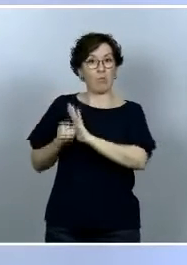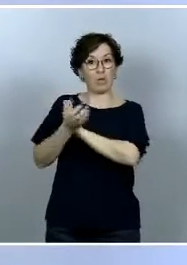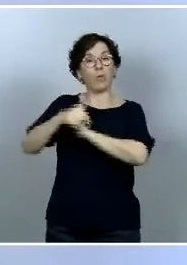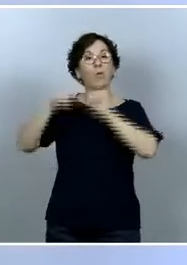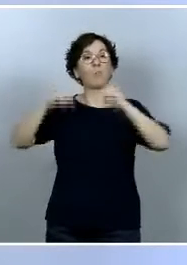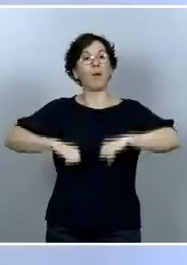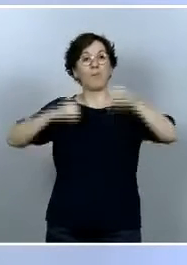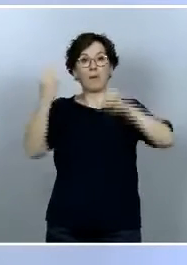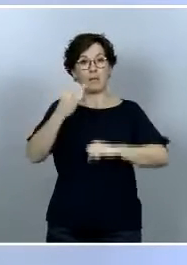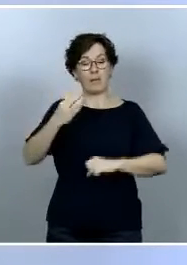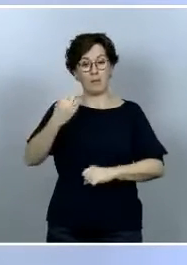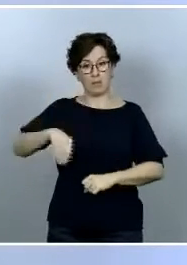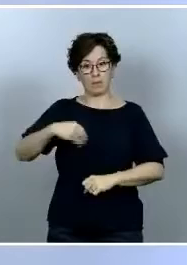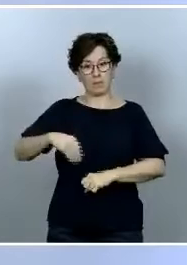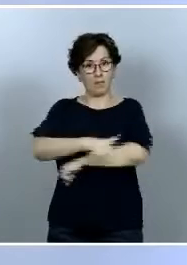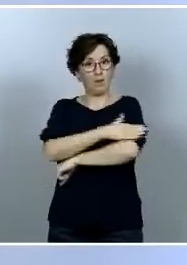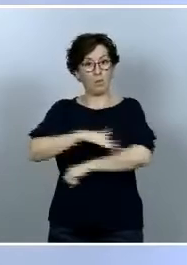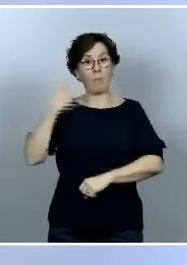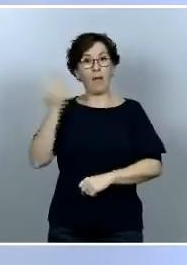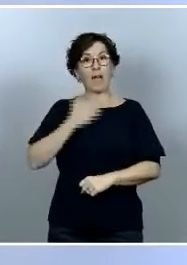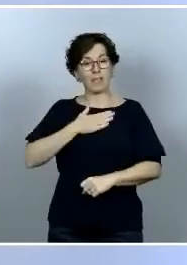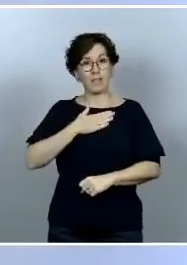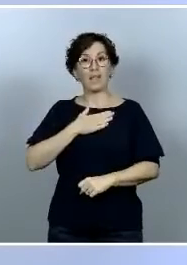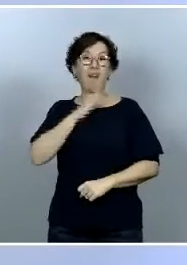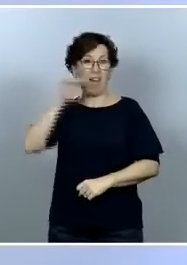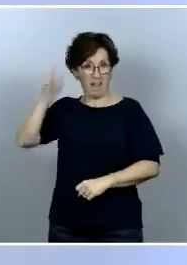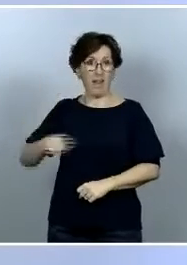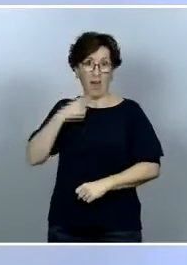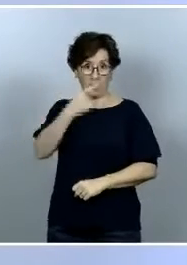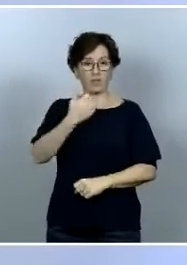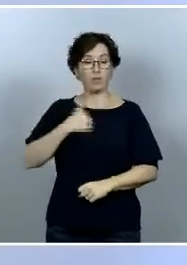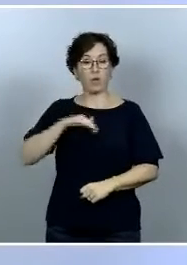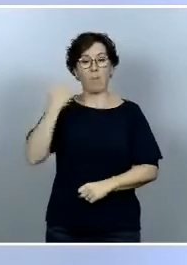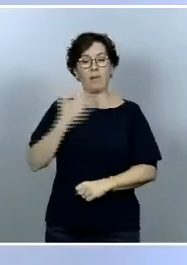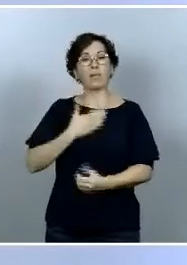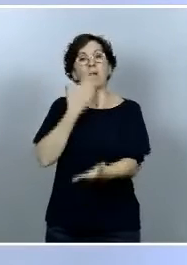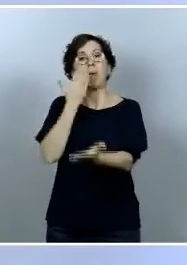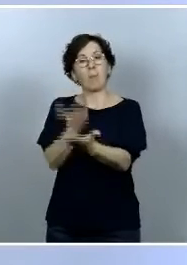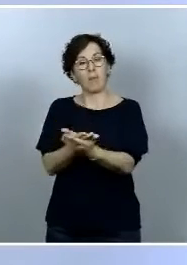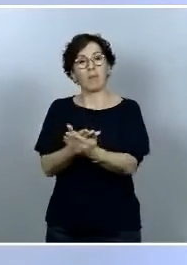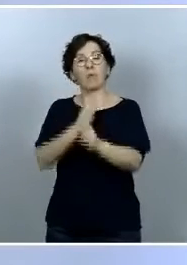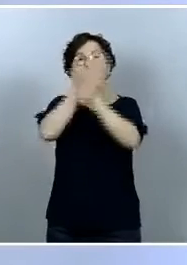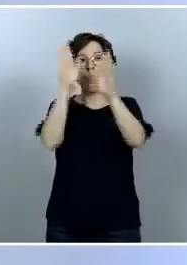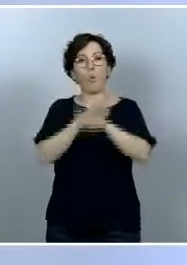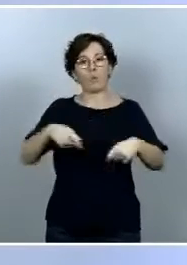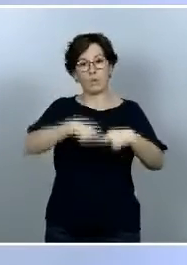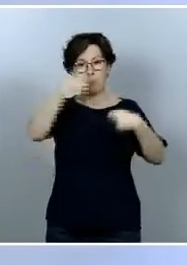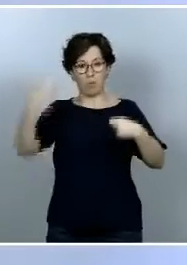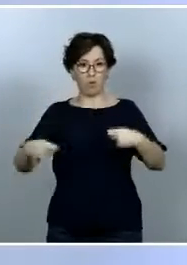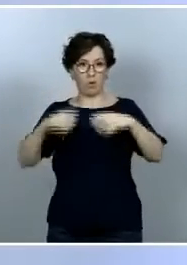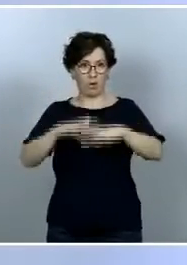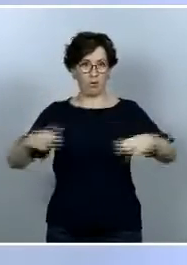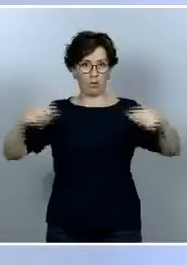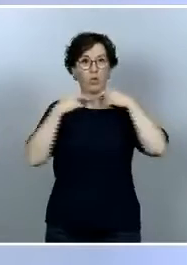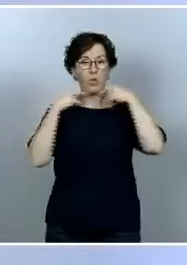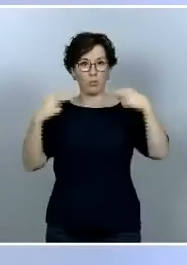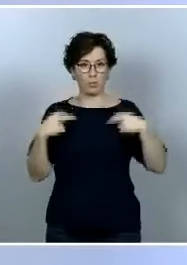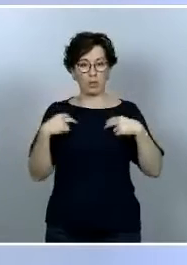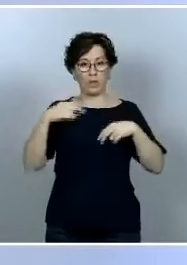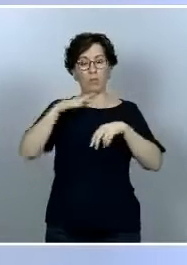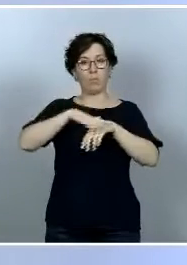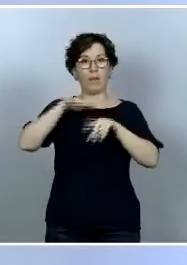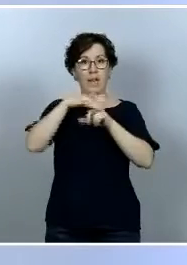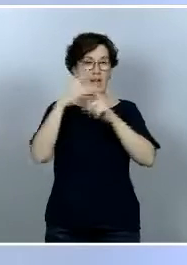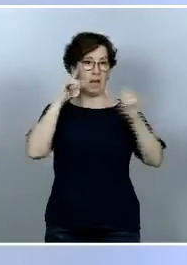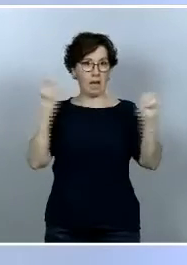presidente del gobierno solicite mañana tal como él mismo anunció una última prórroga al Congreso de los Diputados, una última prórroga hasta el